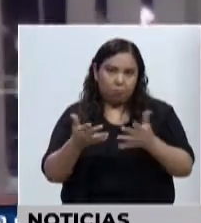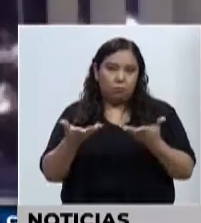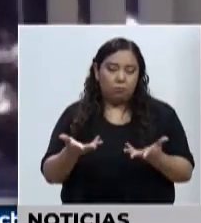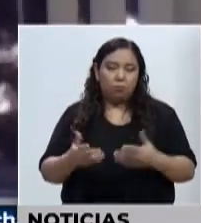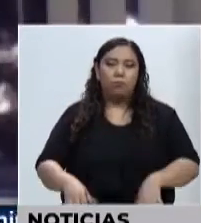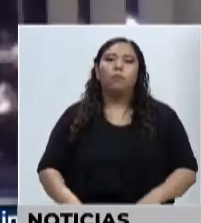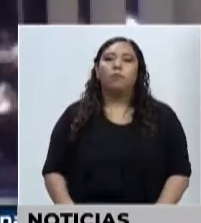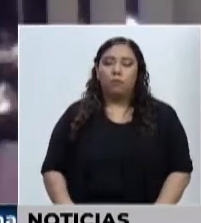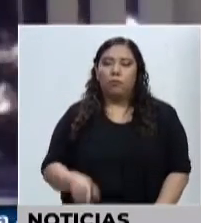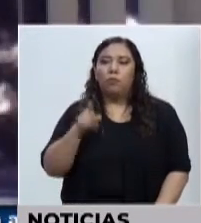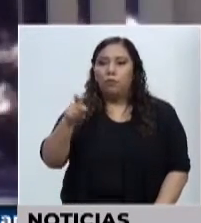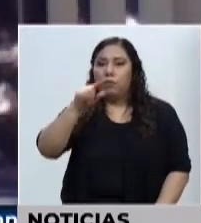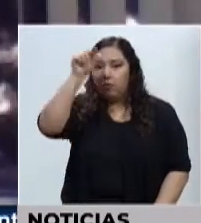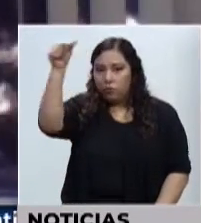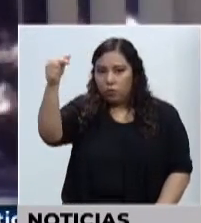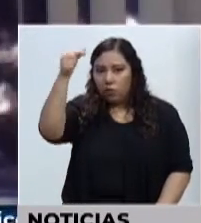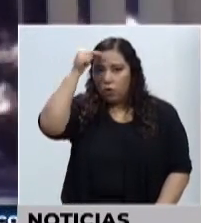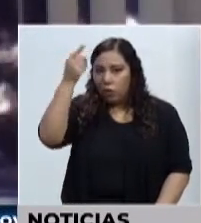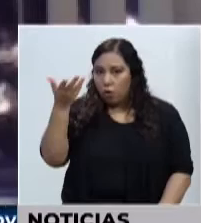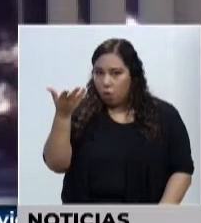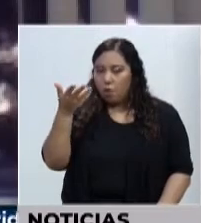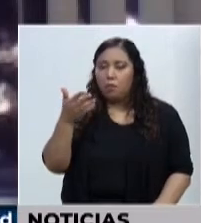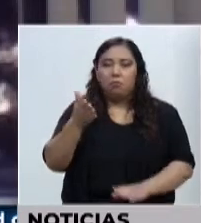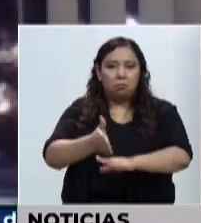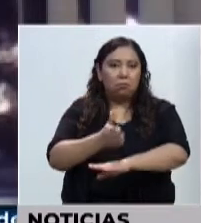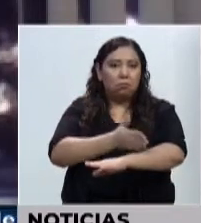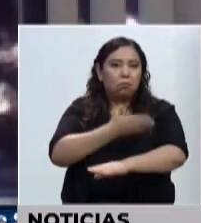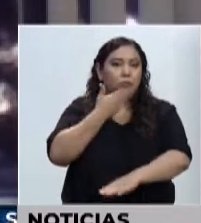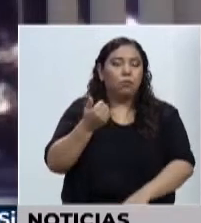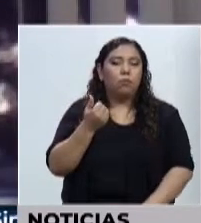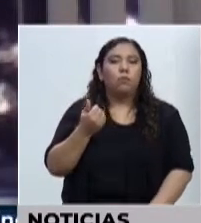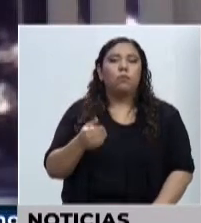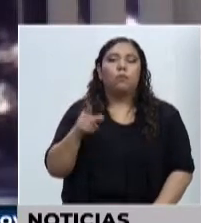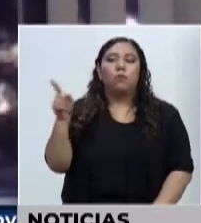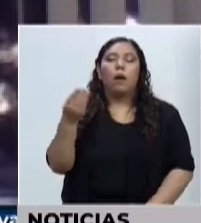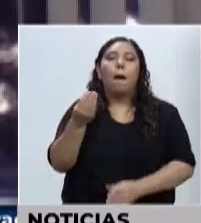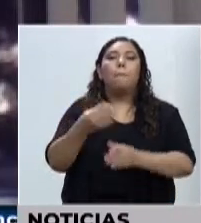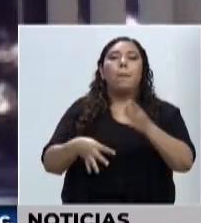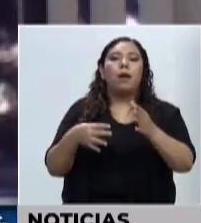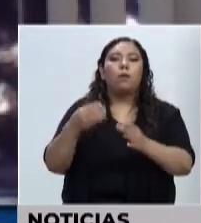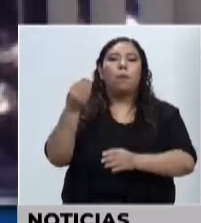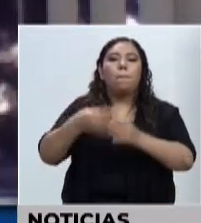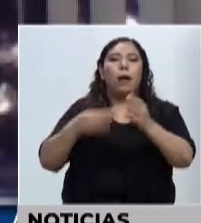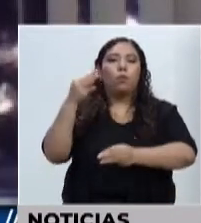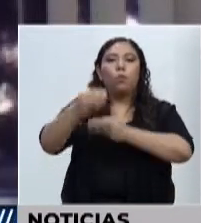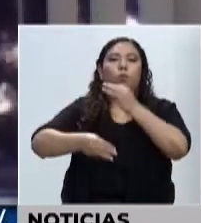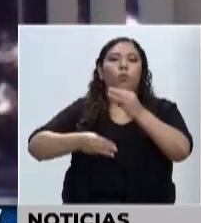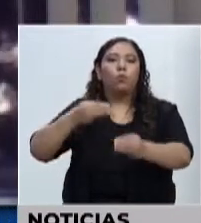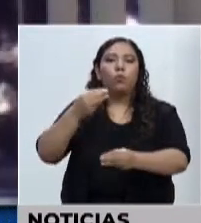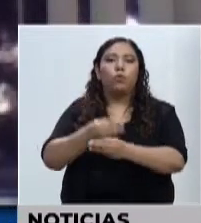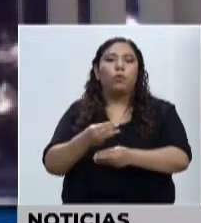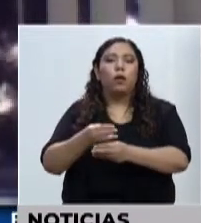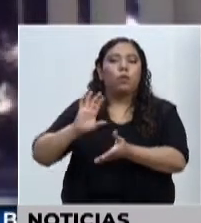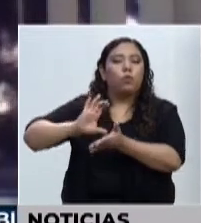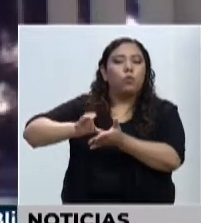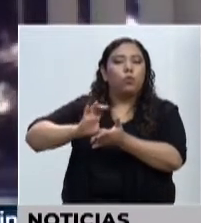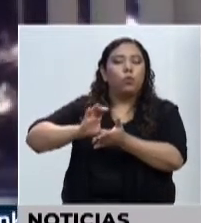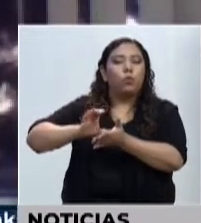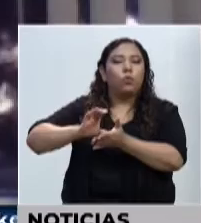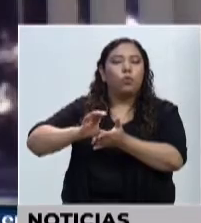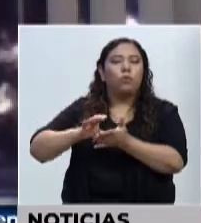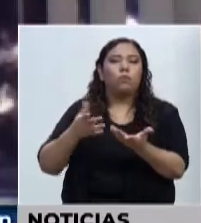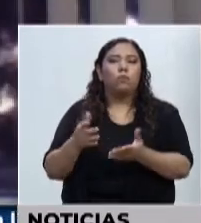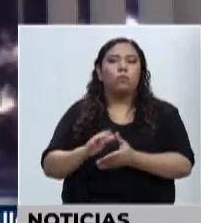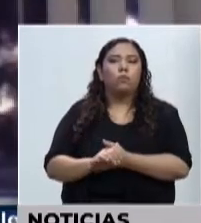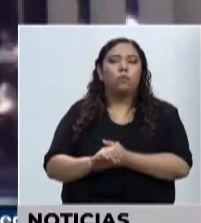gobierno corporativo. Recientemente tuvimos uno con el Banco Mundial de Datos Abiertos. ¿Cómo ha